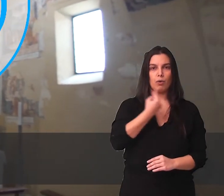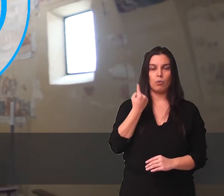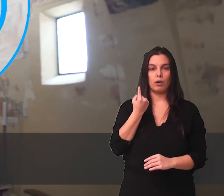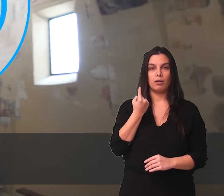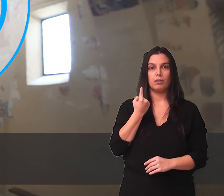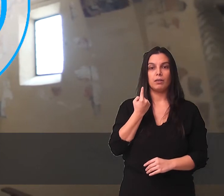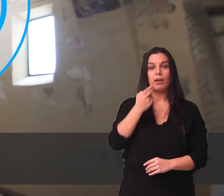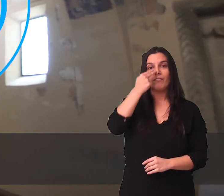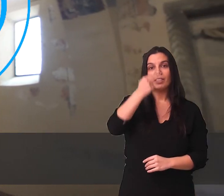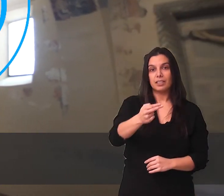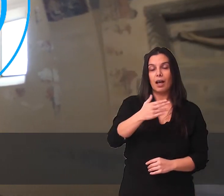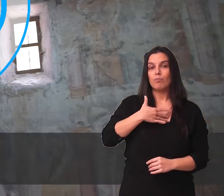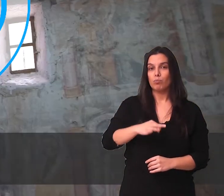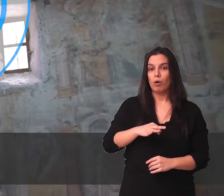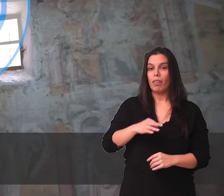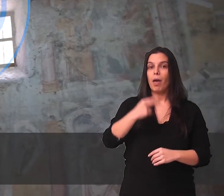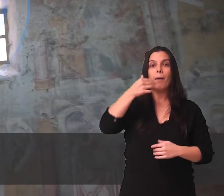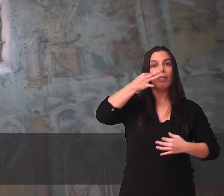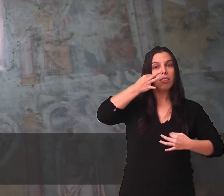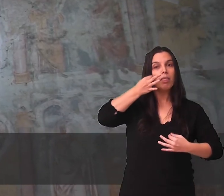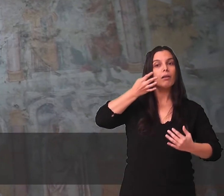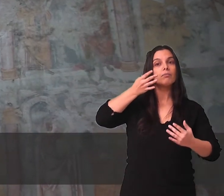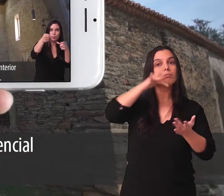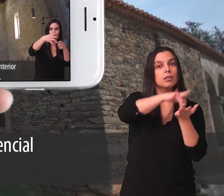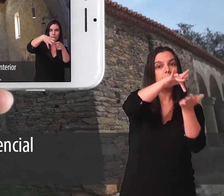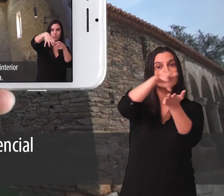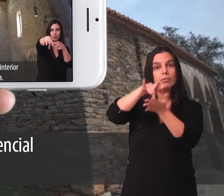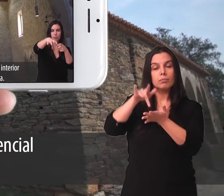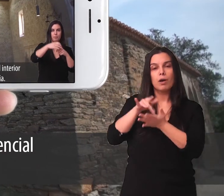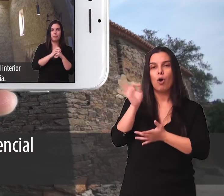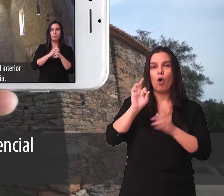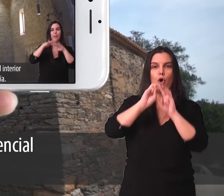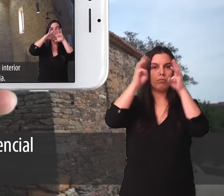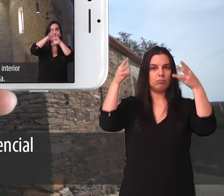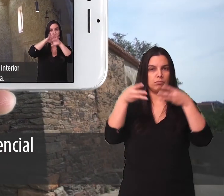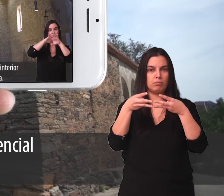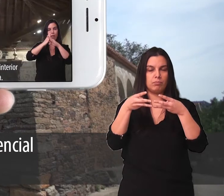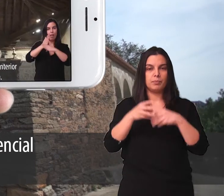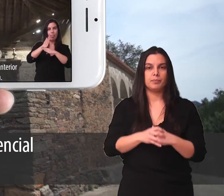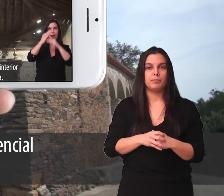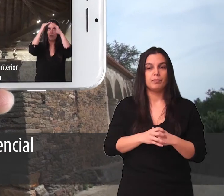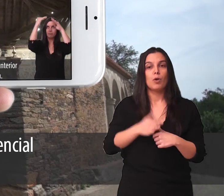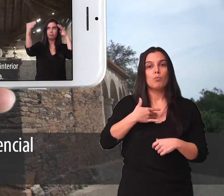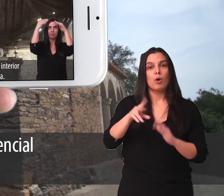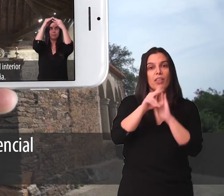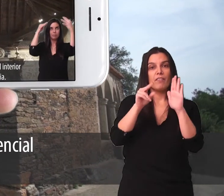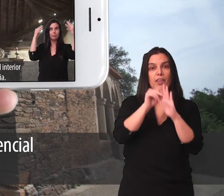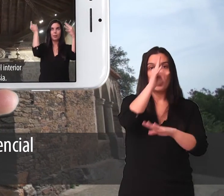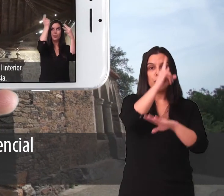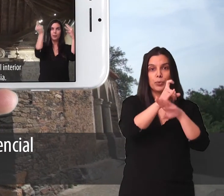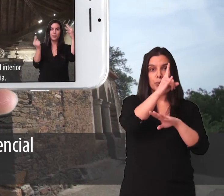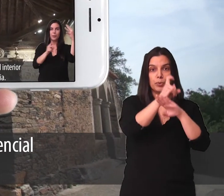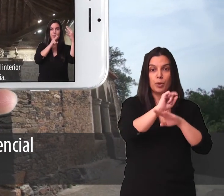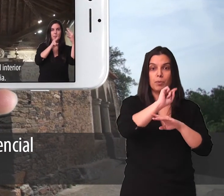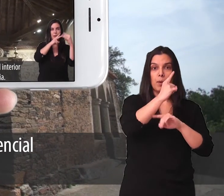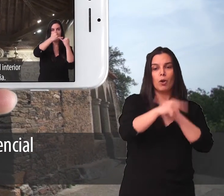integradas en el contenido oral de cada uno de los templos. Puede realizar la visita online o presencial desde cada uno de